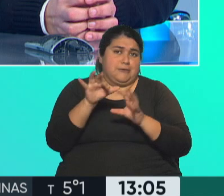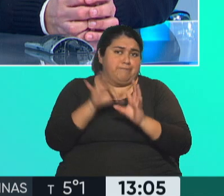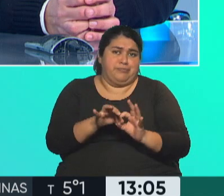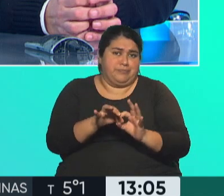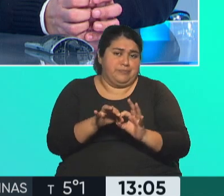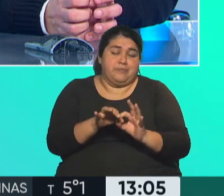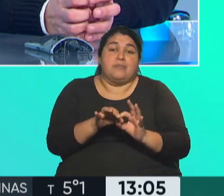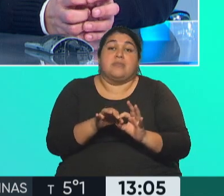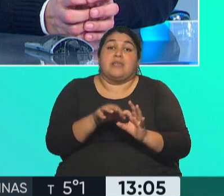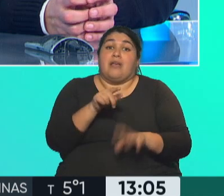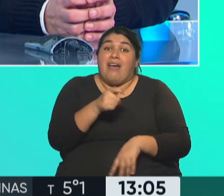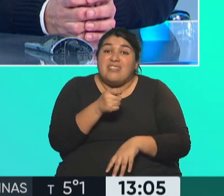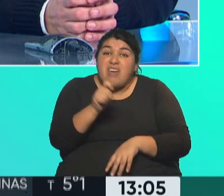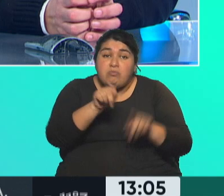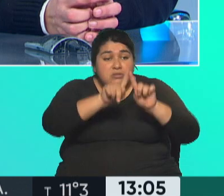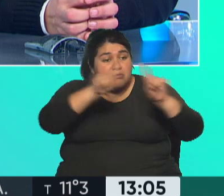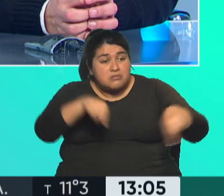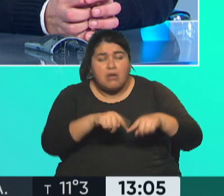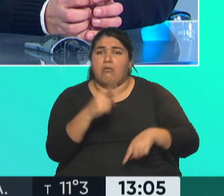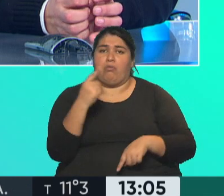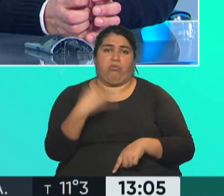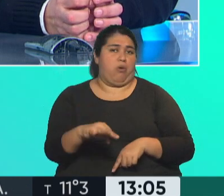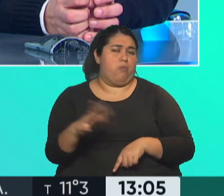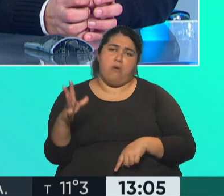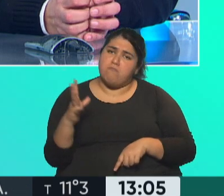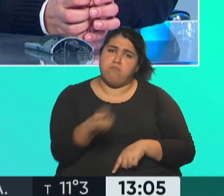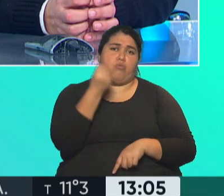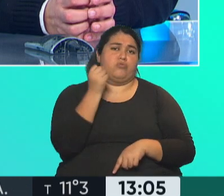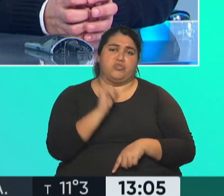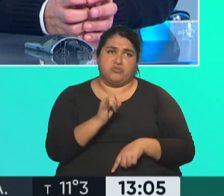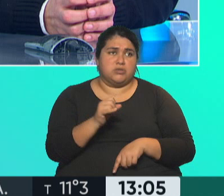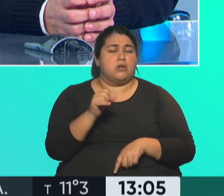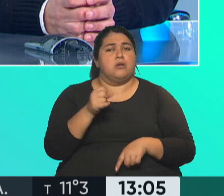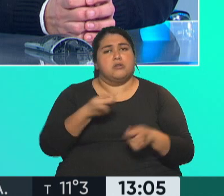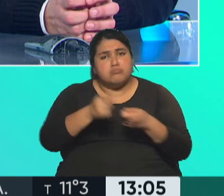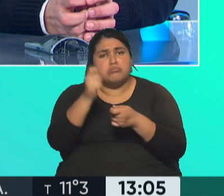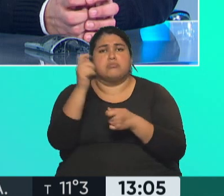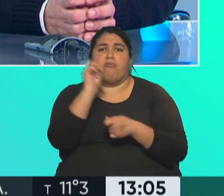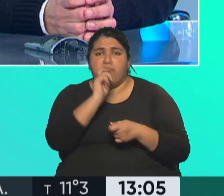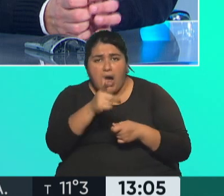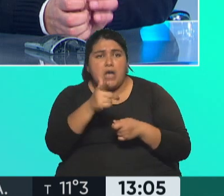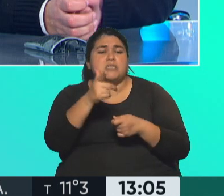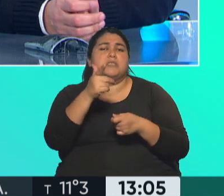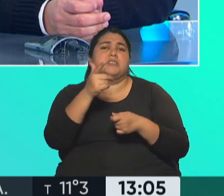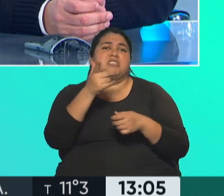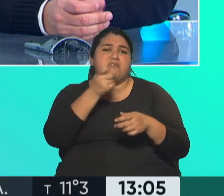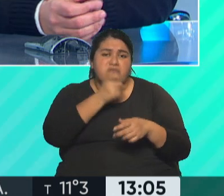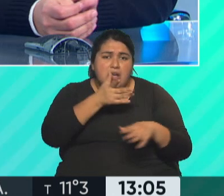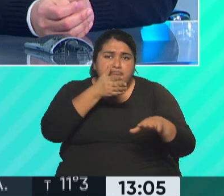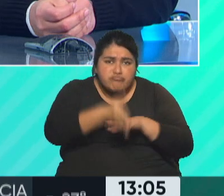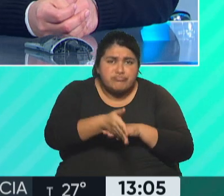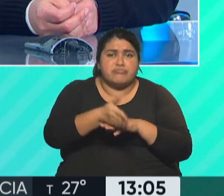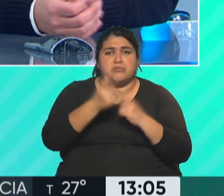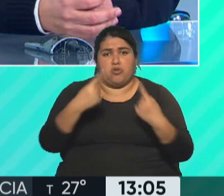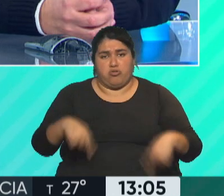este trámite tenga que estar allanado, que sea más sencillo y que las personas cuenten con esa herramienta.